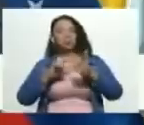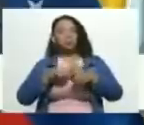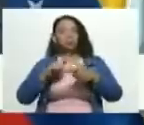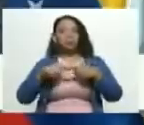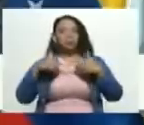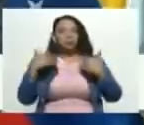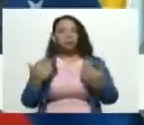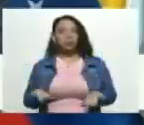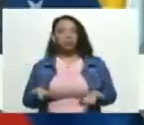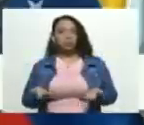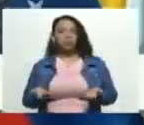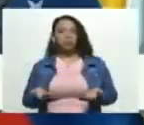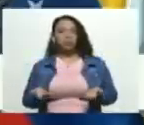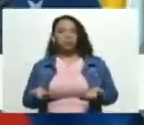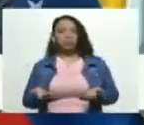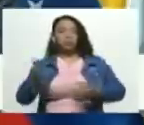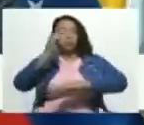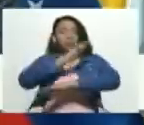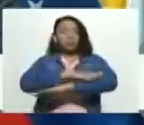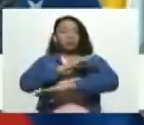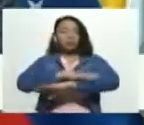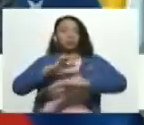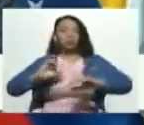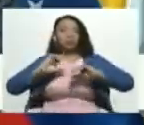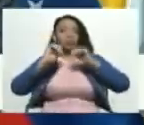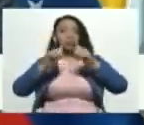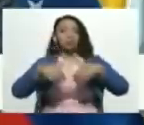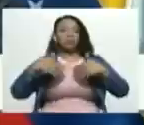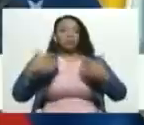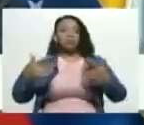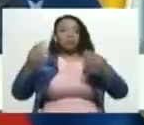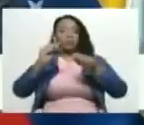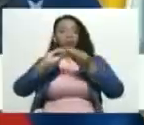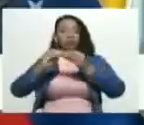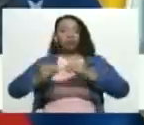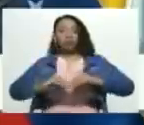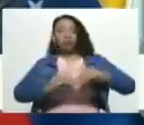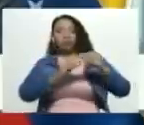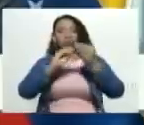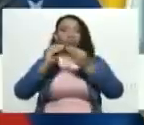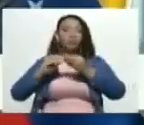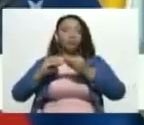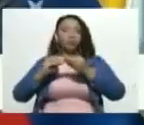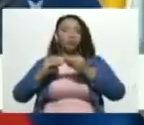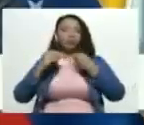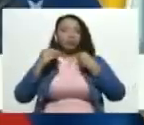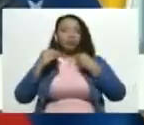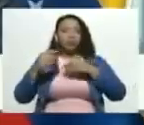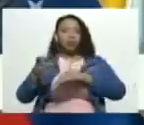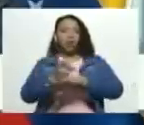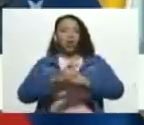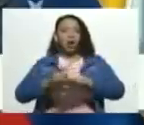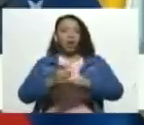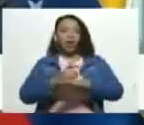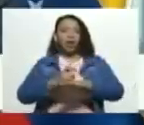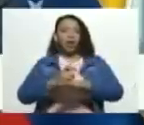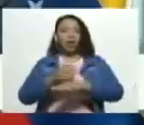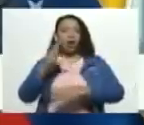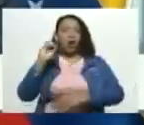la actuación inicialmente orquestada por el gobierno de Obama